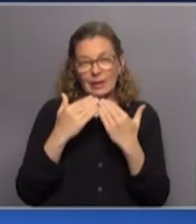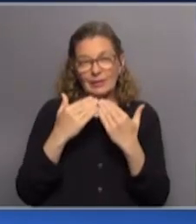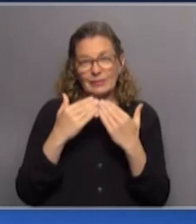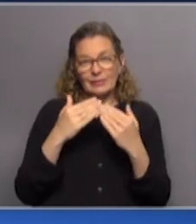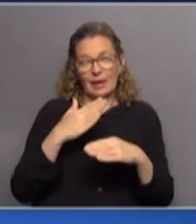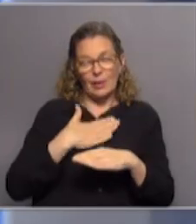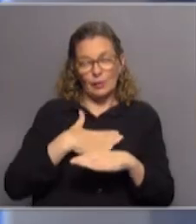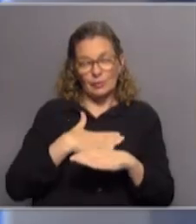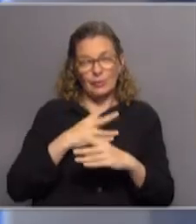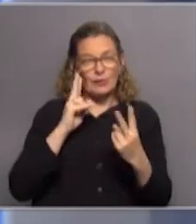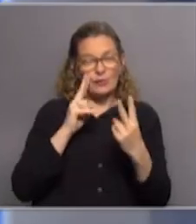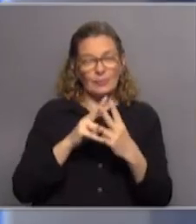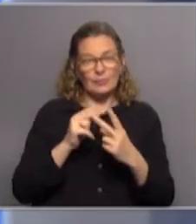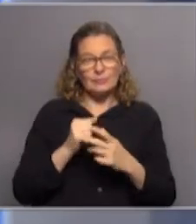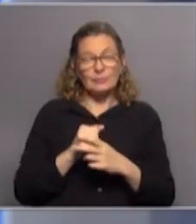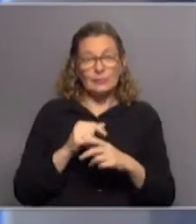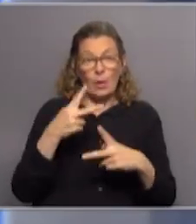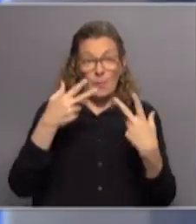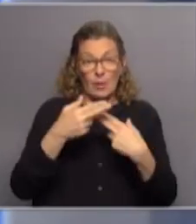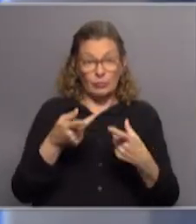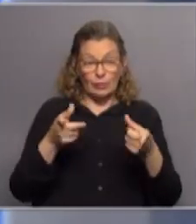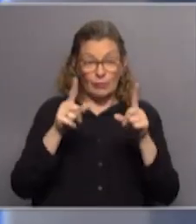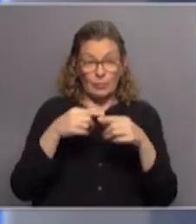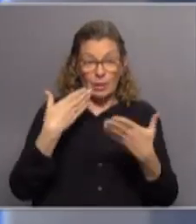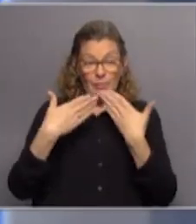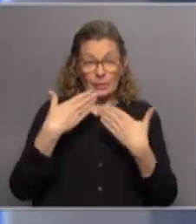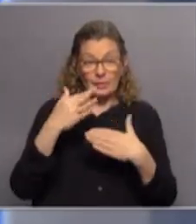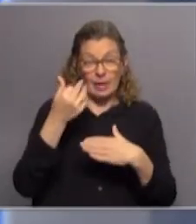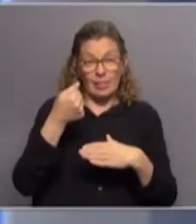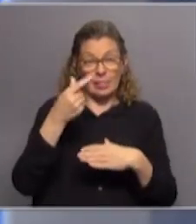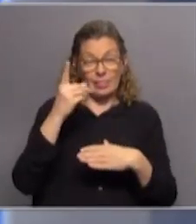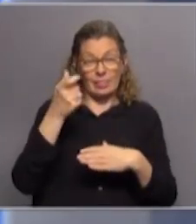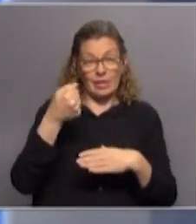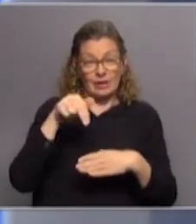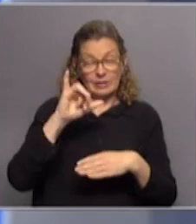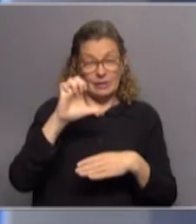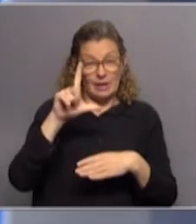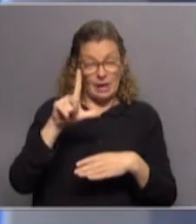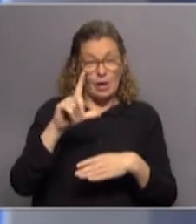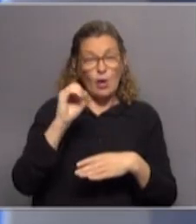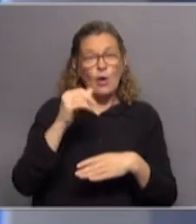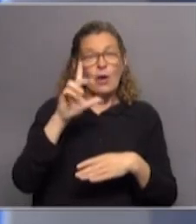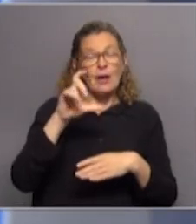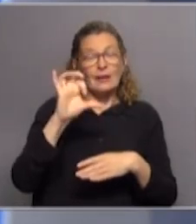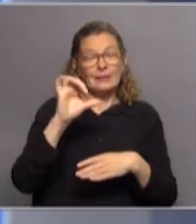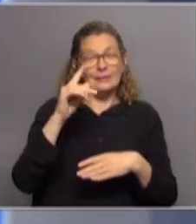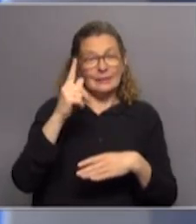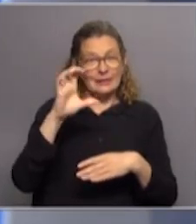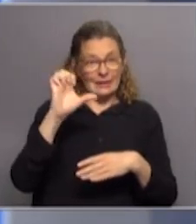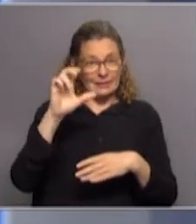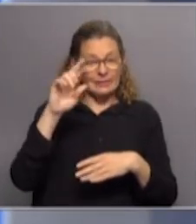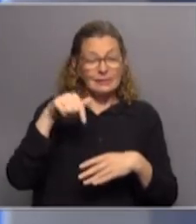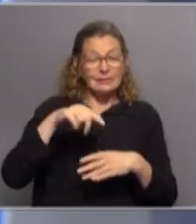ustedes. Estamos a las órdenes. Hasta la próxima. Gracias. Hacemos una pausa y conversamos con Daniel Olesker, por supuesto que de esta situación, pero también